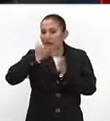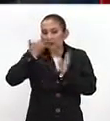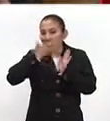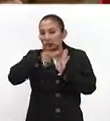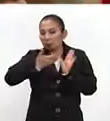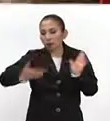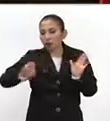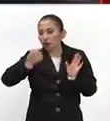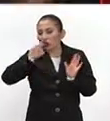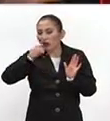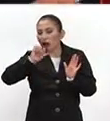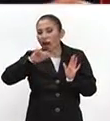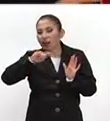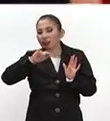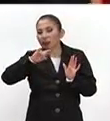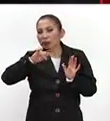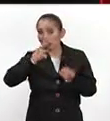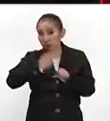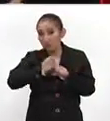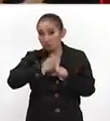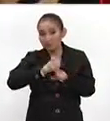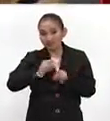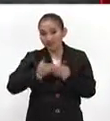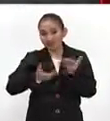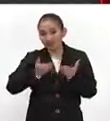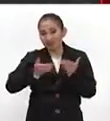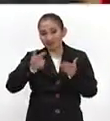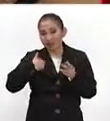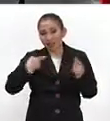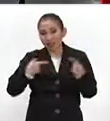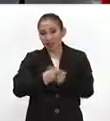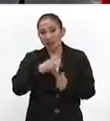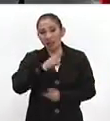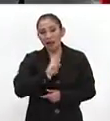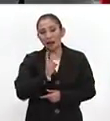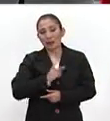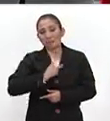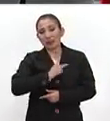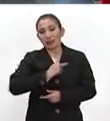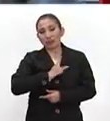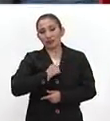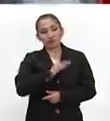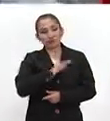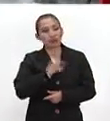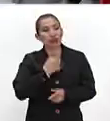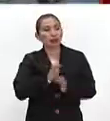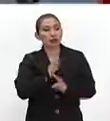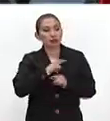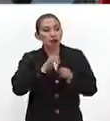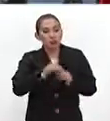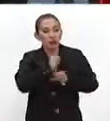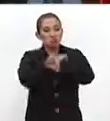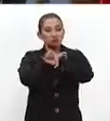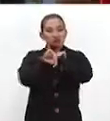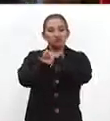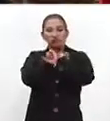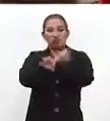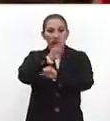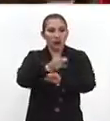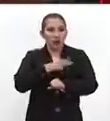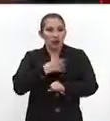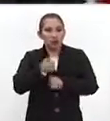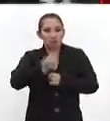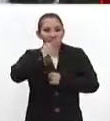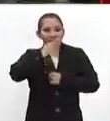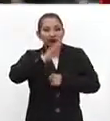épocas el antibiótico no es la primera opción porque muchas veces las cosas son virales y lo que podemos hacer es generar resistencia cuando realmente